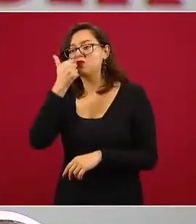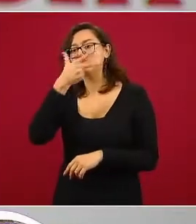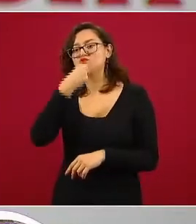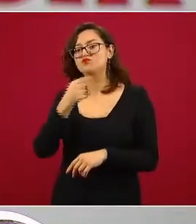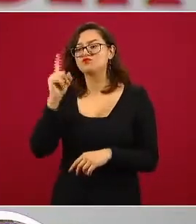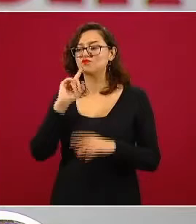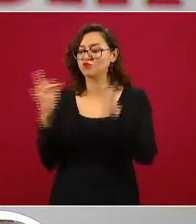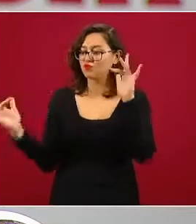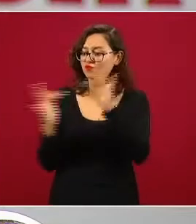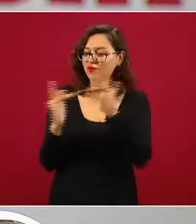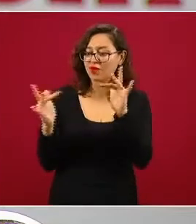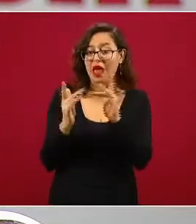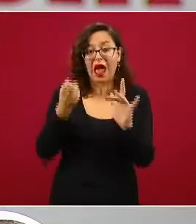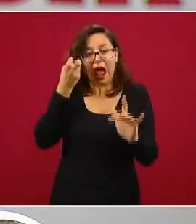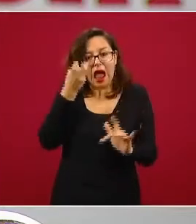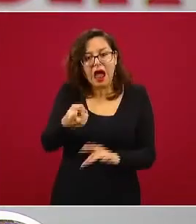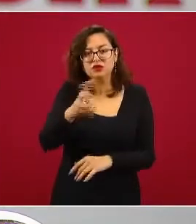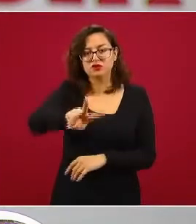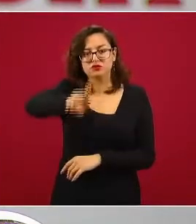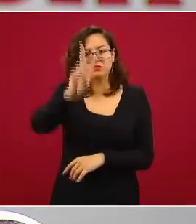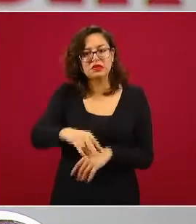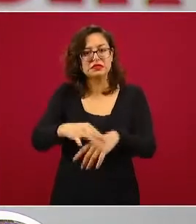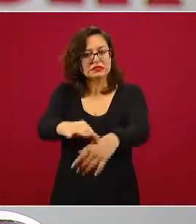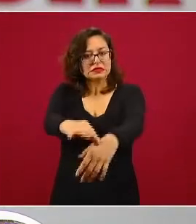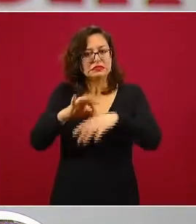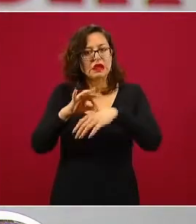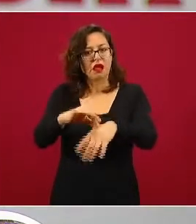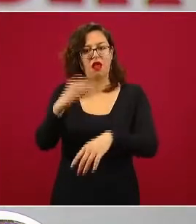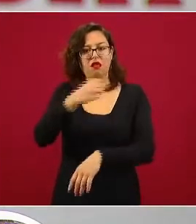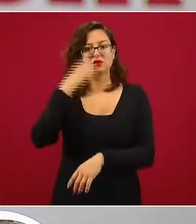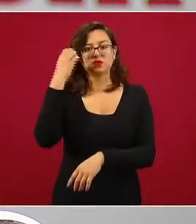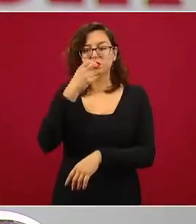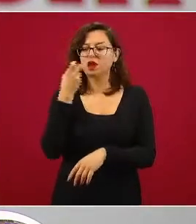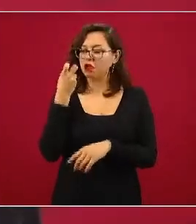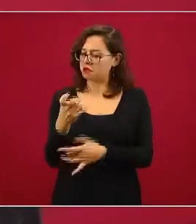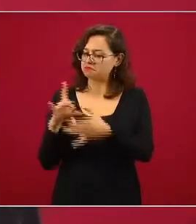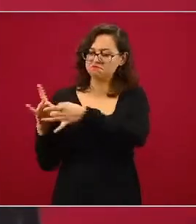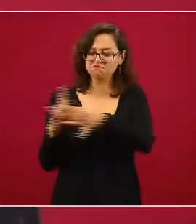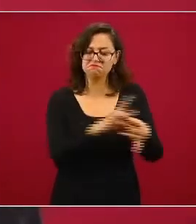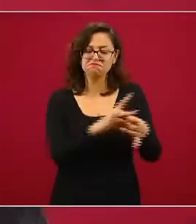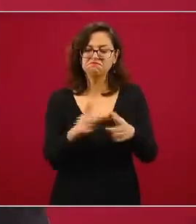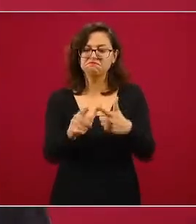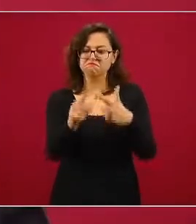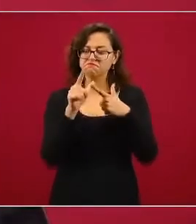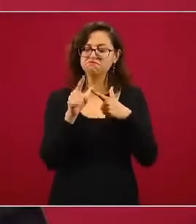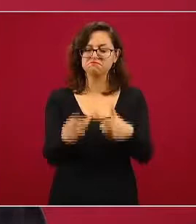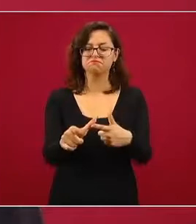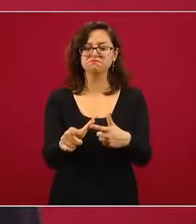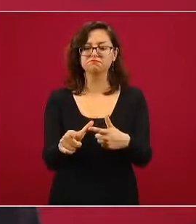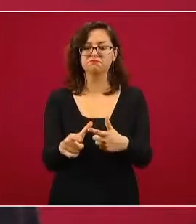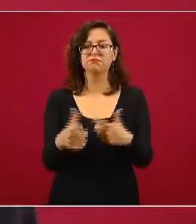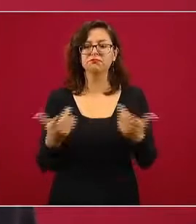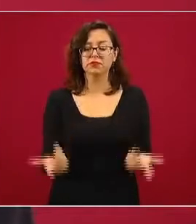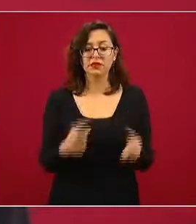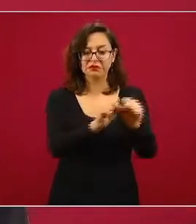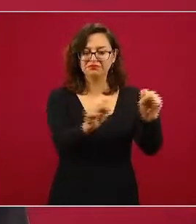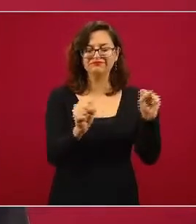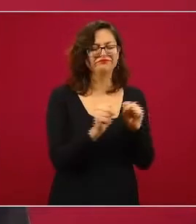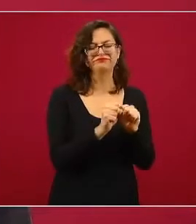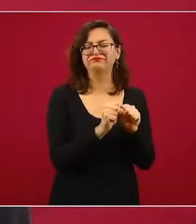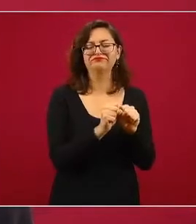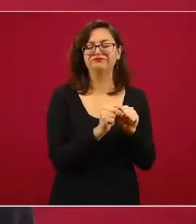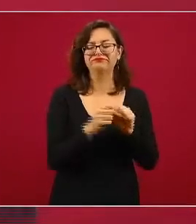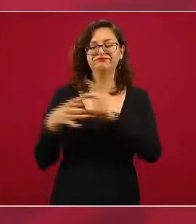eso lo mantendremos. Ese vínculo es más fuerte incluso que el propio salón de clases.